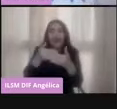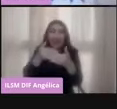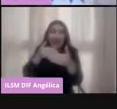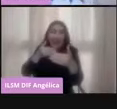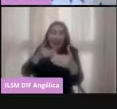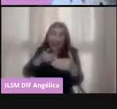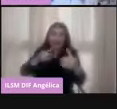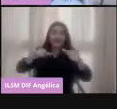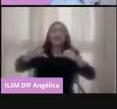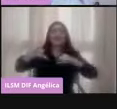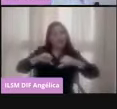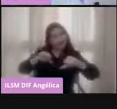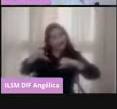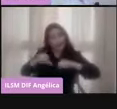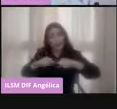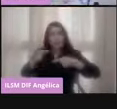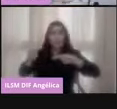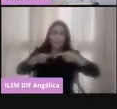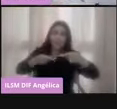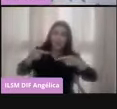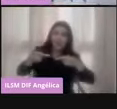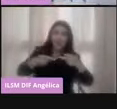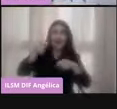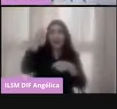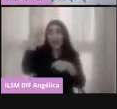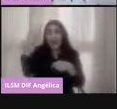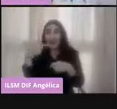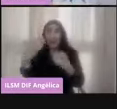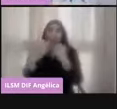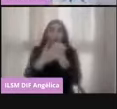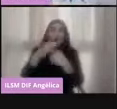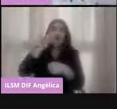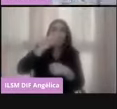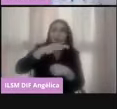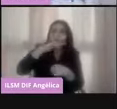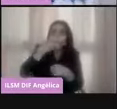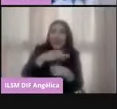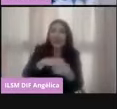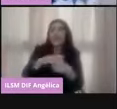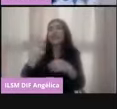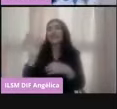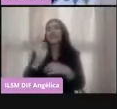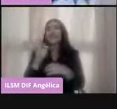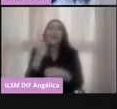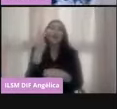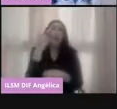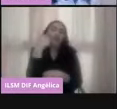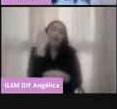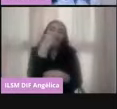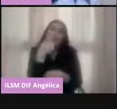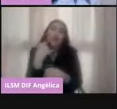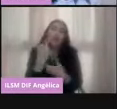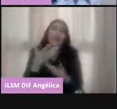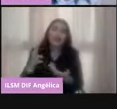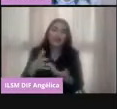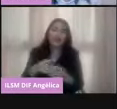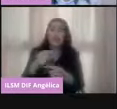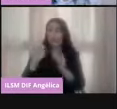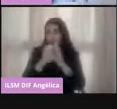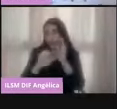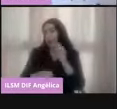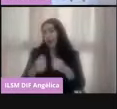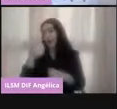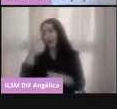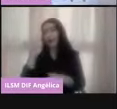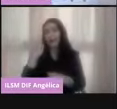serie de preparativos para que nuestra fiesta, que dura muy poquito, que dura unas cuantas horas el 6 de junio, se lleve a cabo